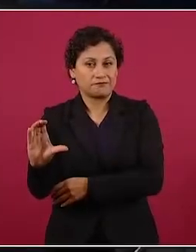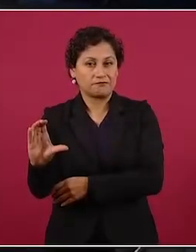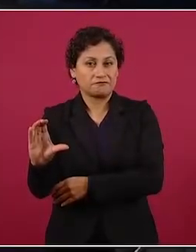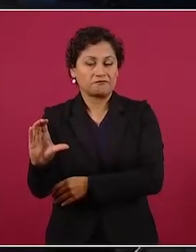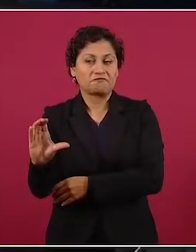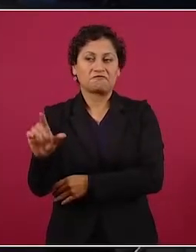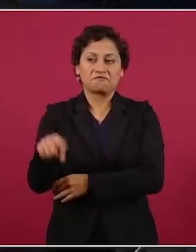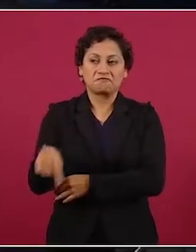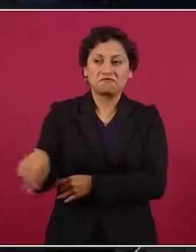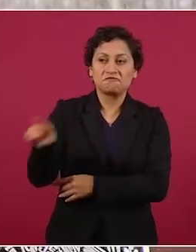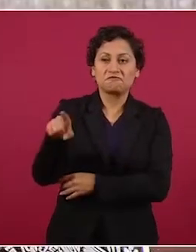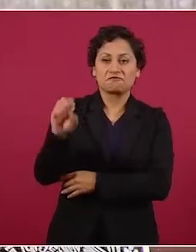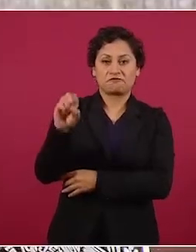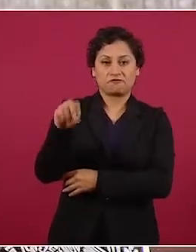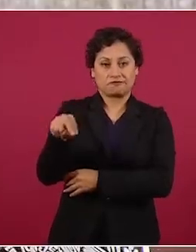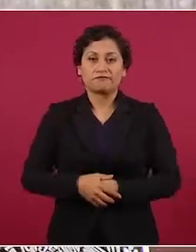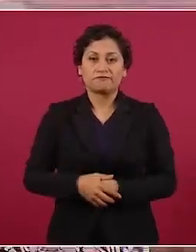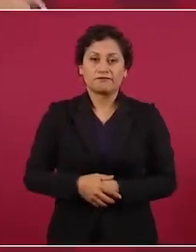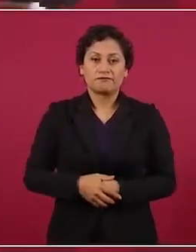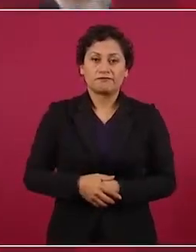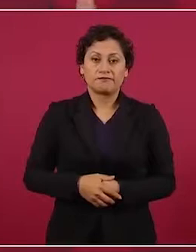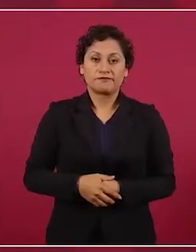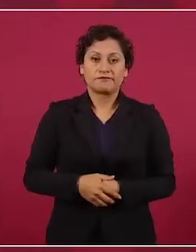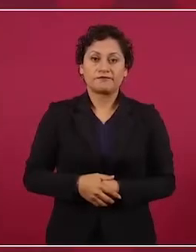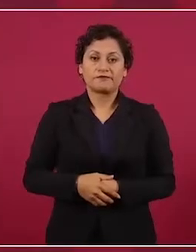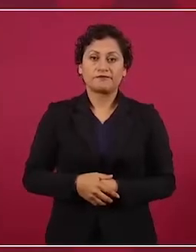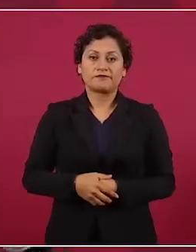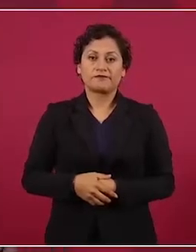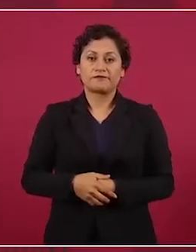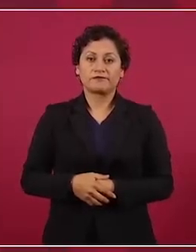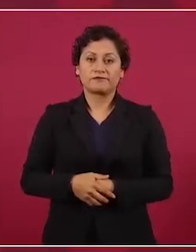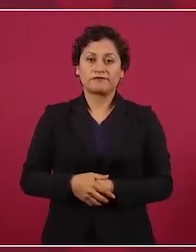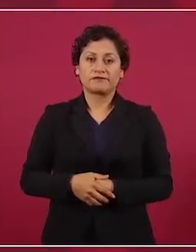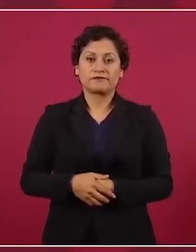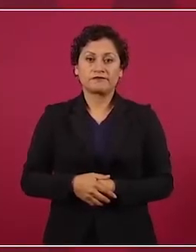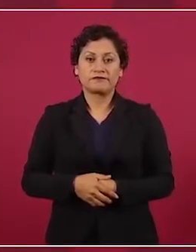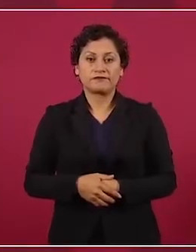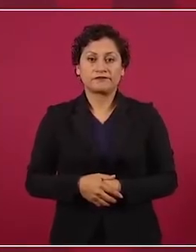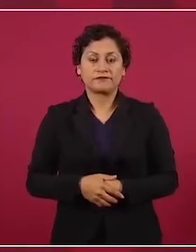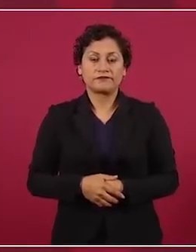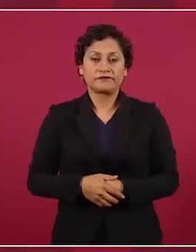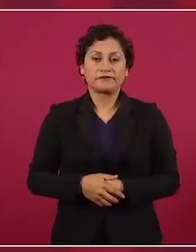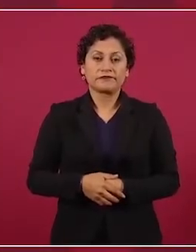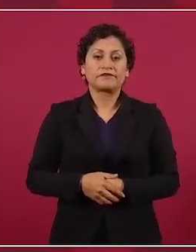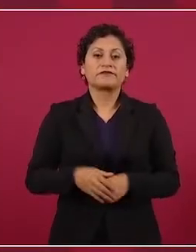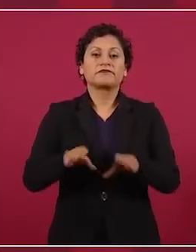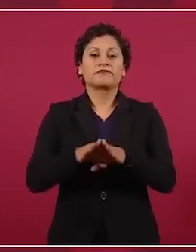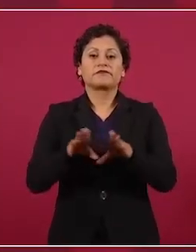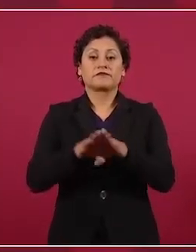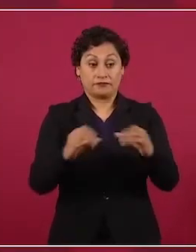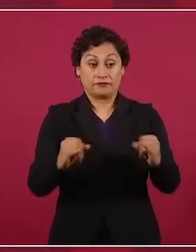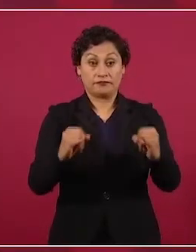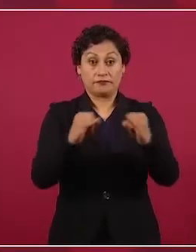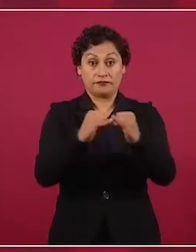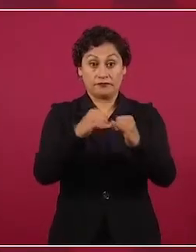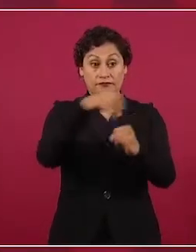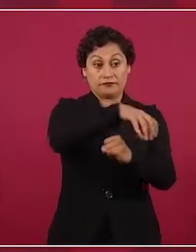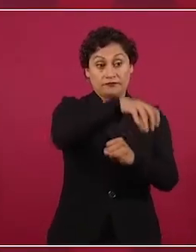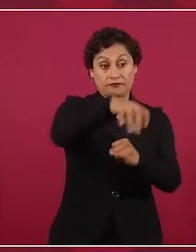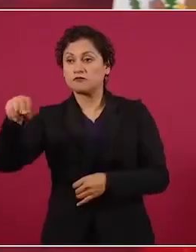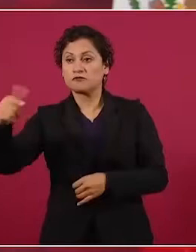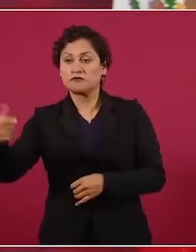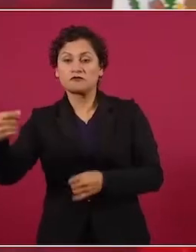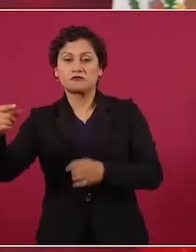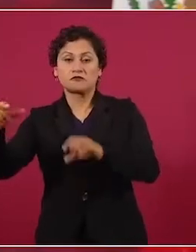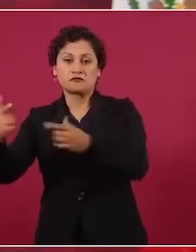los organismos no gubernamentales, el descrédito de las instituciones políticas